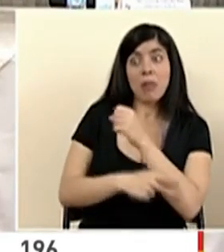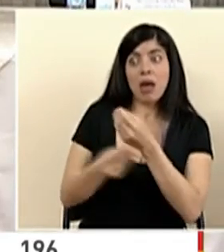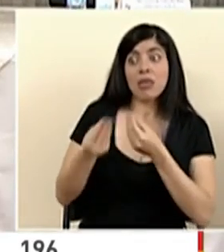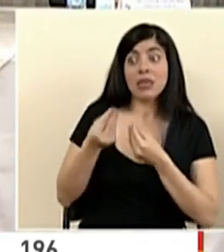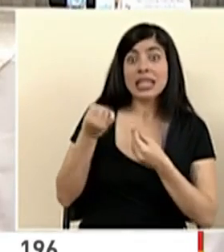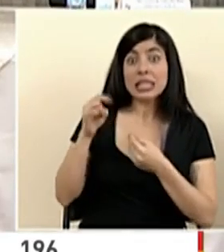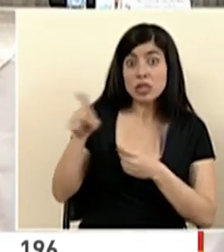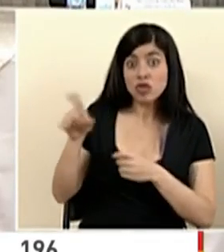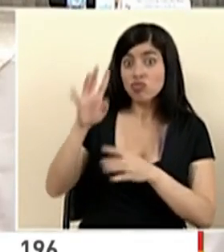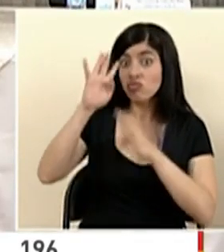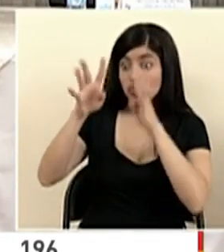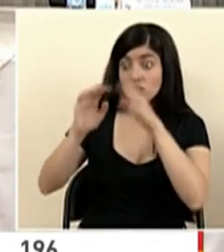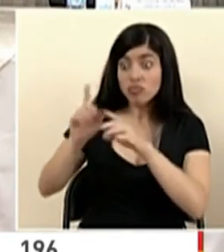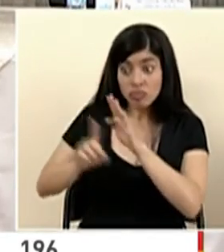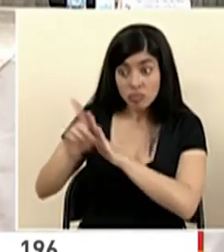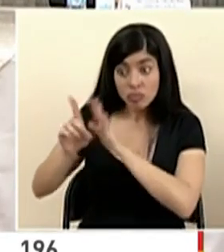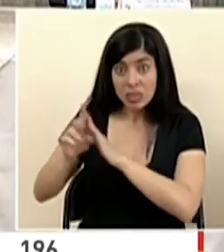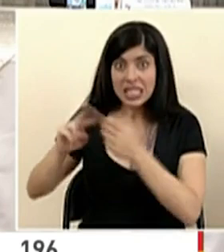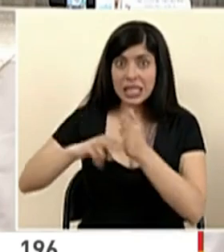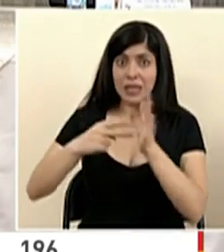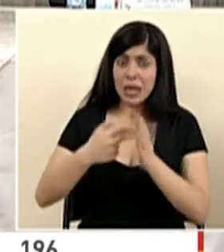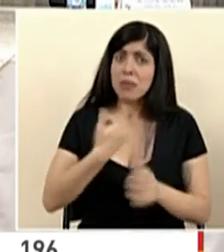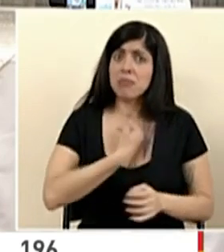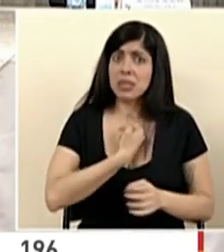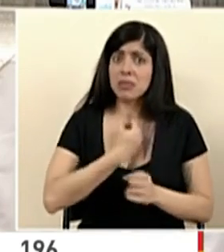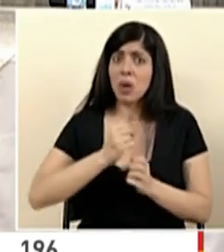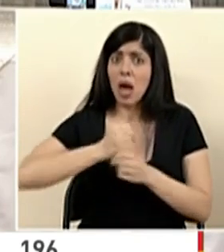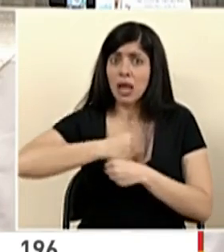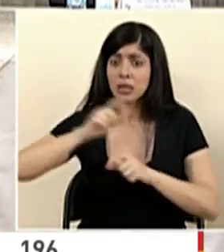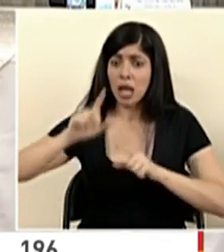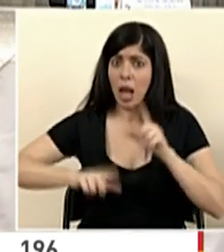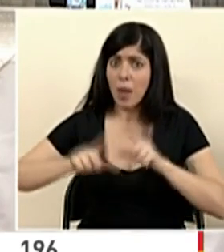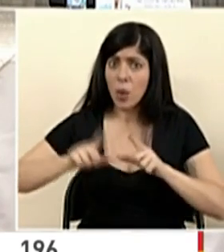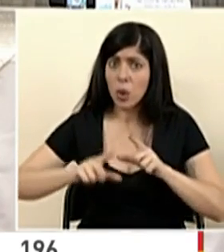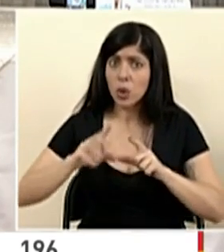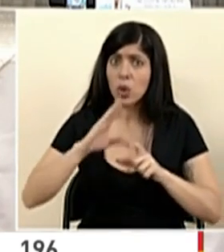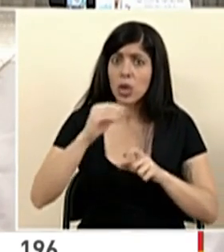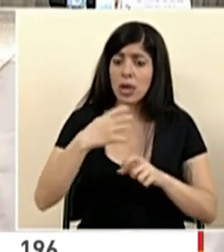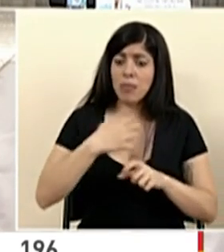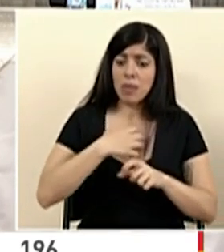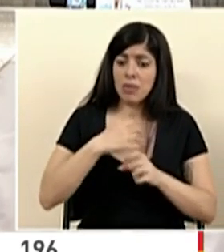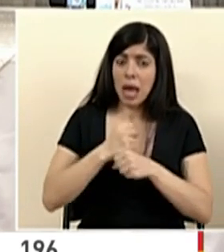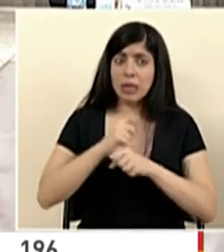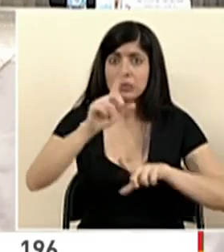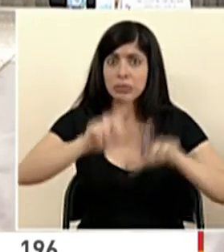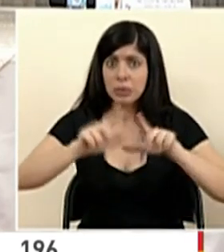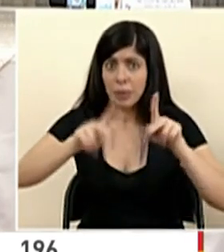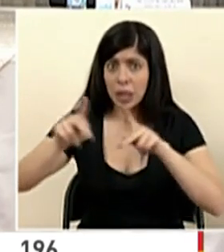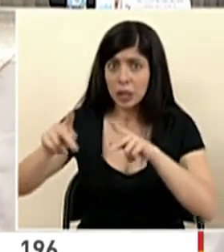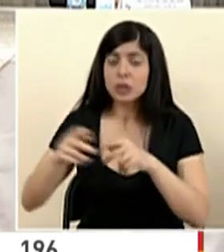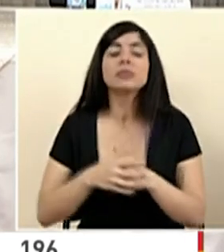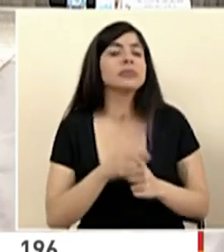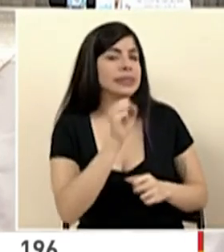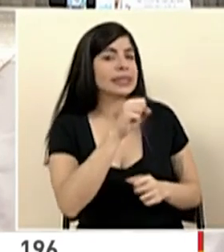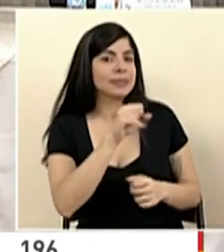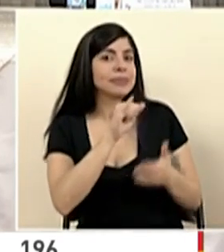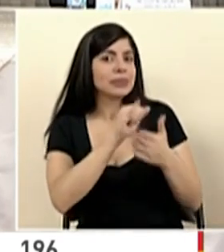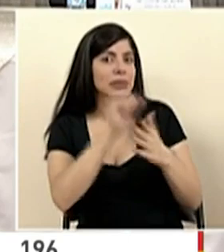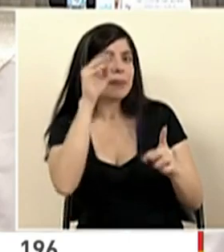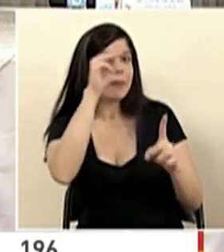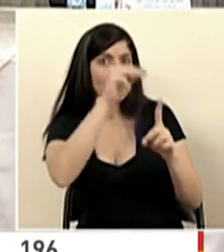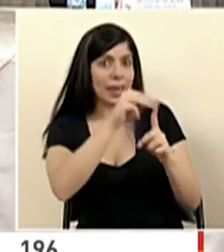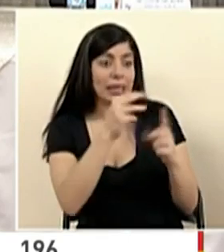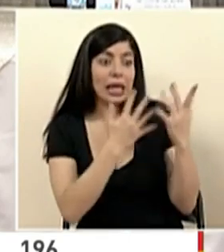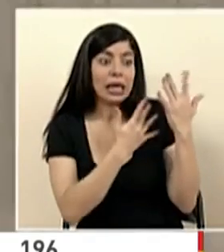con esos desarrollos nosotros mismos podríamos tener nuestras pruebas y hacer nuestras pruebas en la población. Esa es nuestra meta y